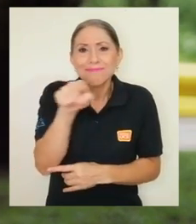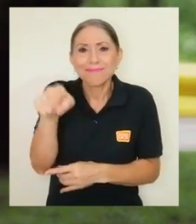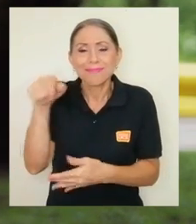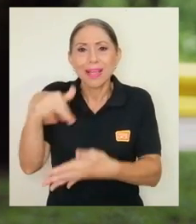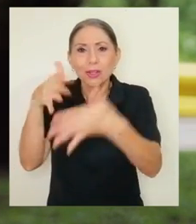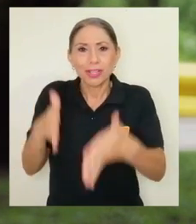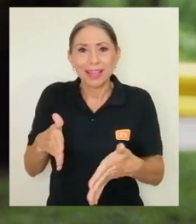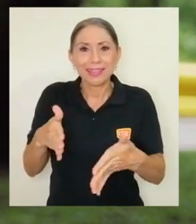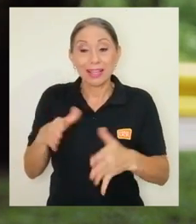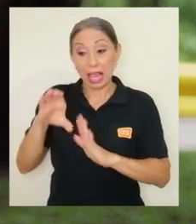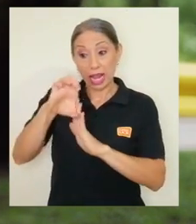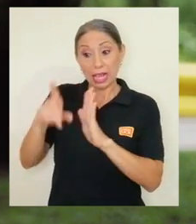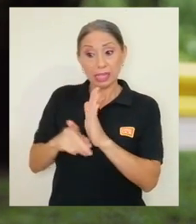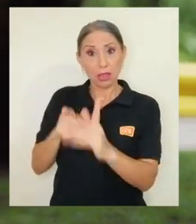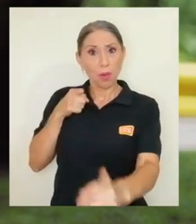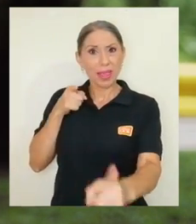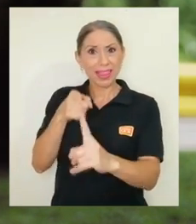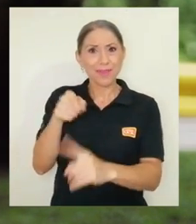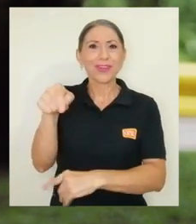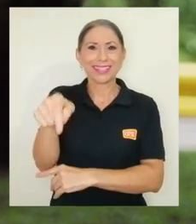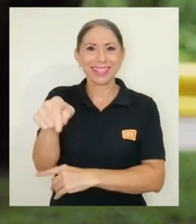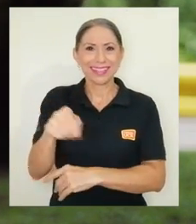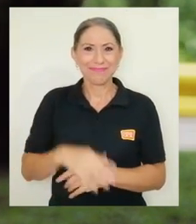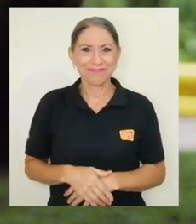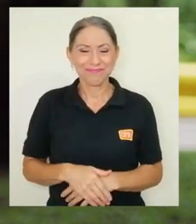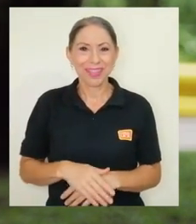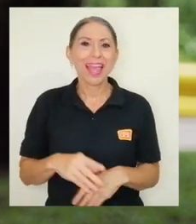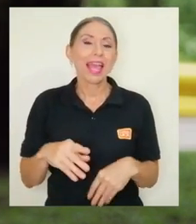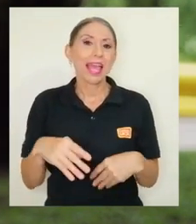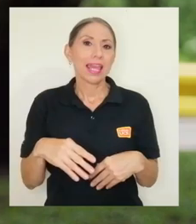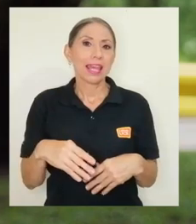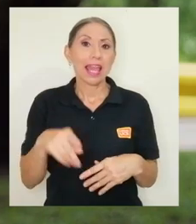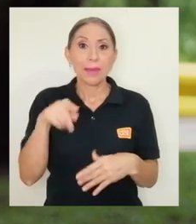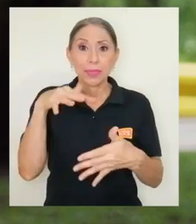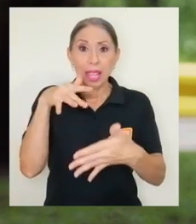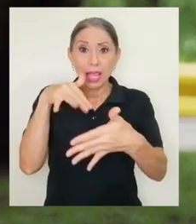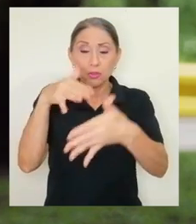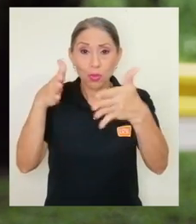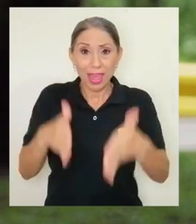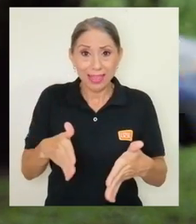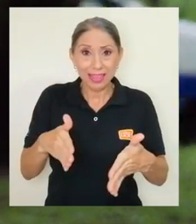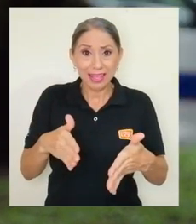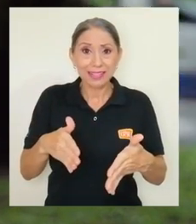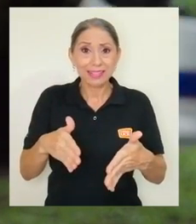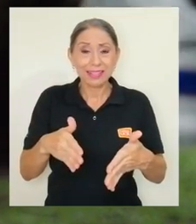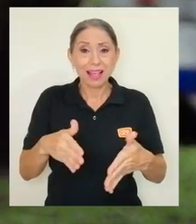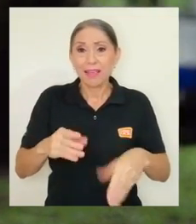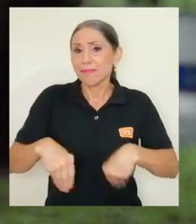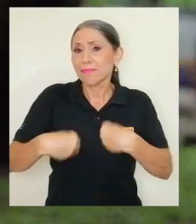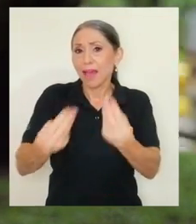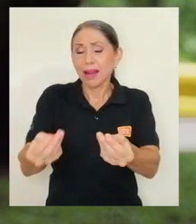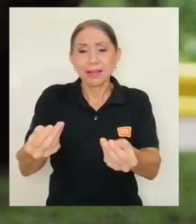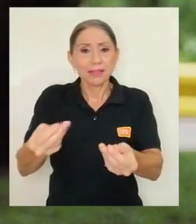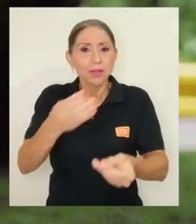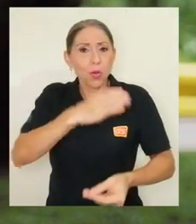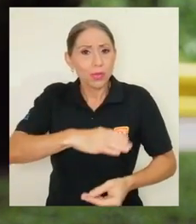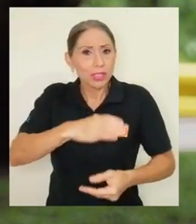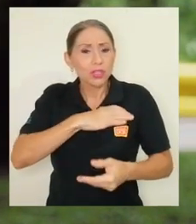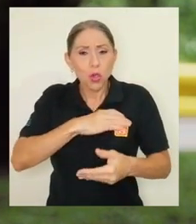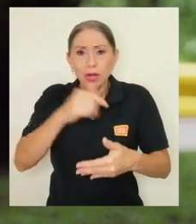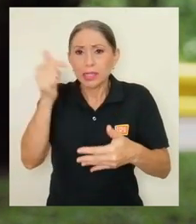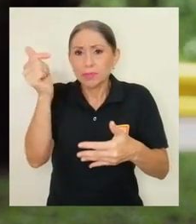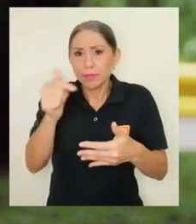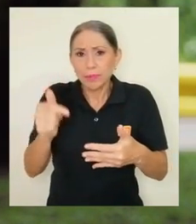realidad al CASET el objetivo es este, ¿verdad? Este, de dar a la población estudiantil adscrita todas las condiciones